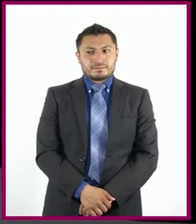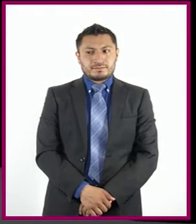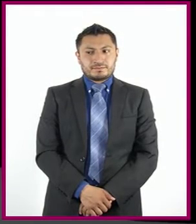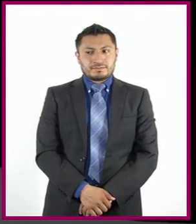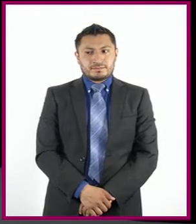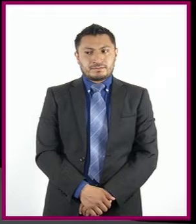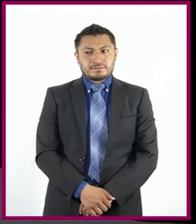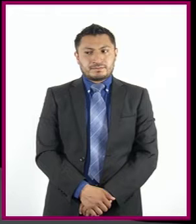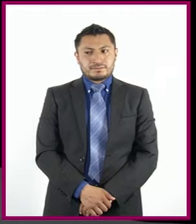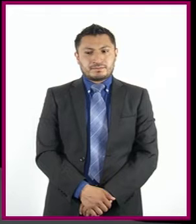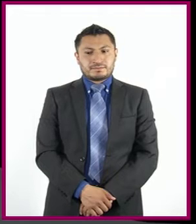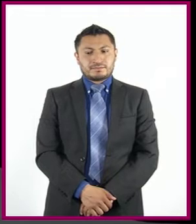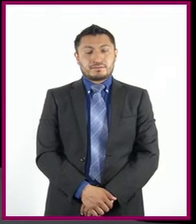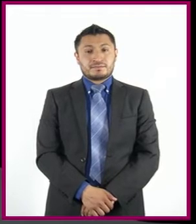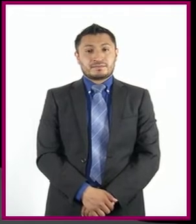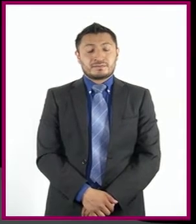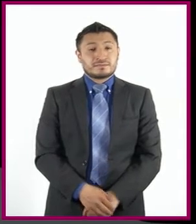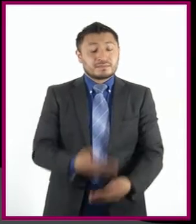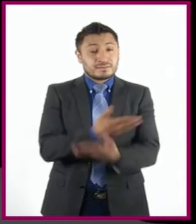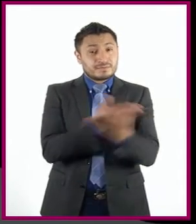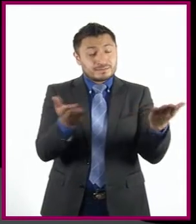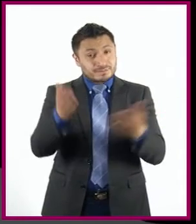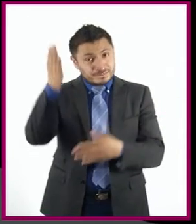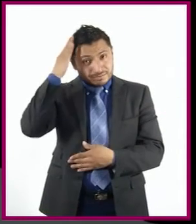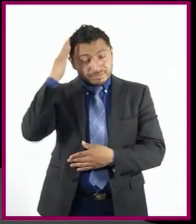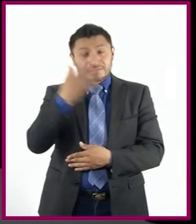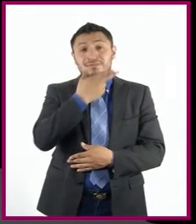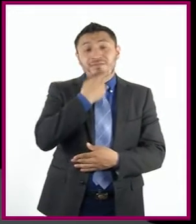Muy señoras y muy señores míos.